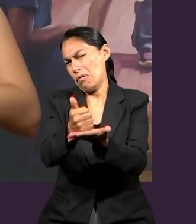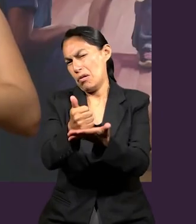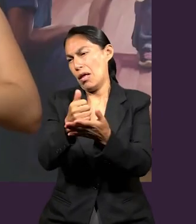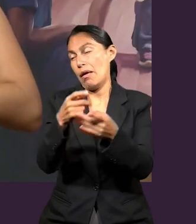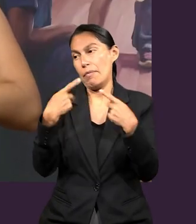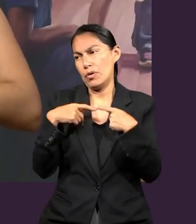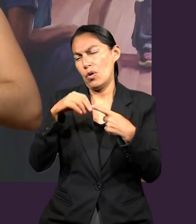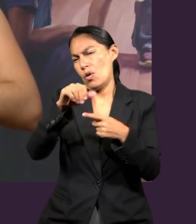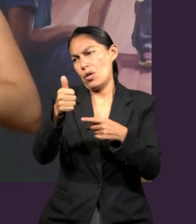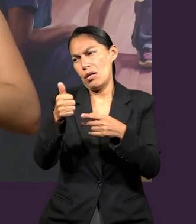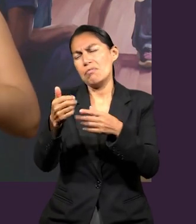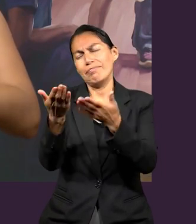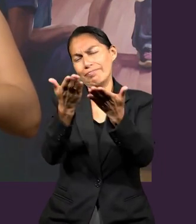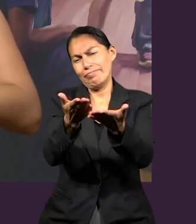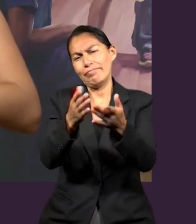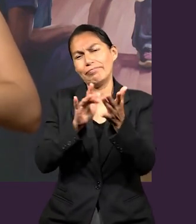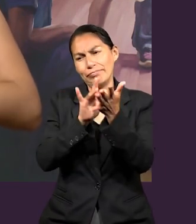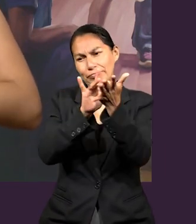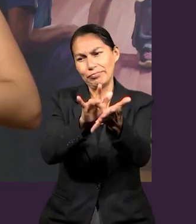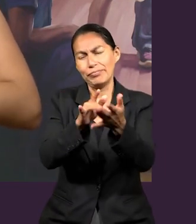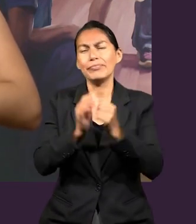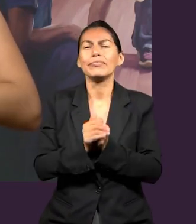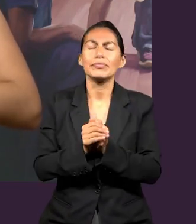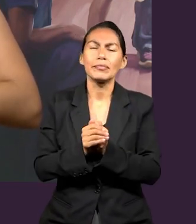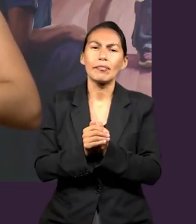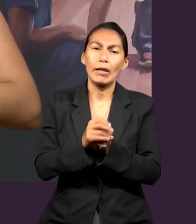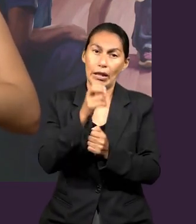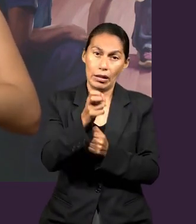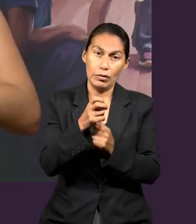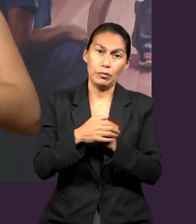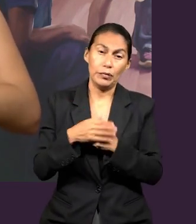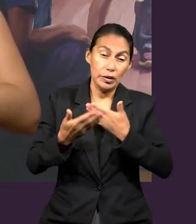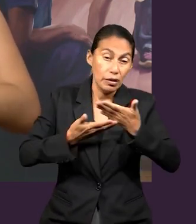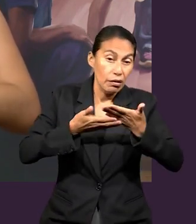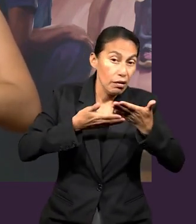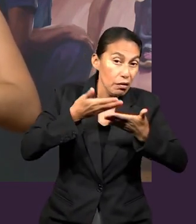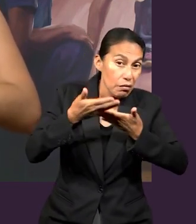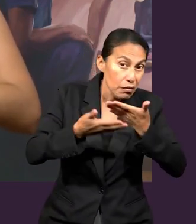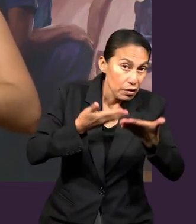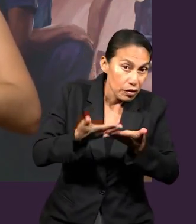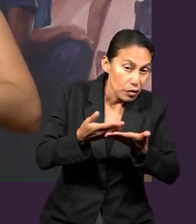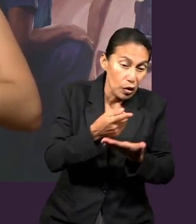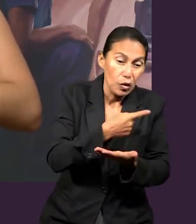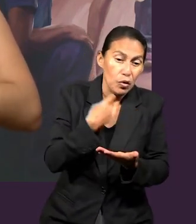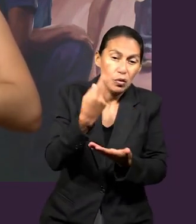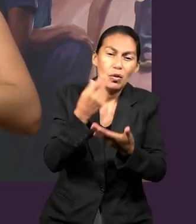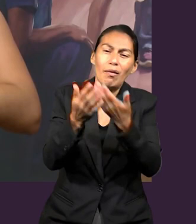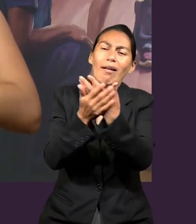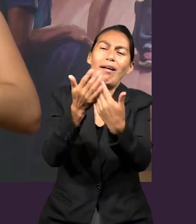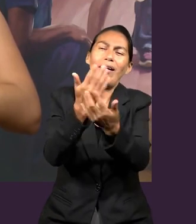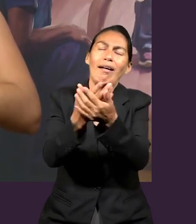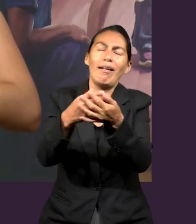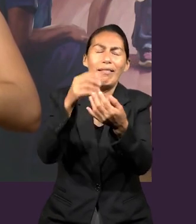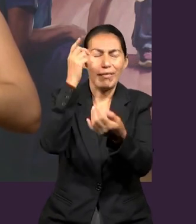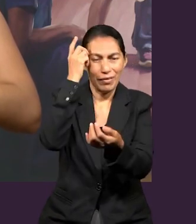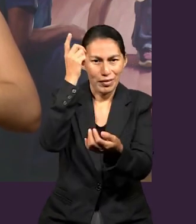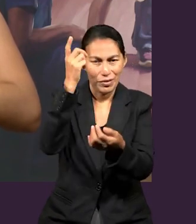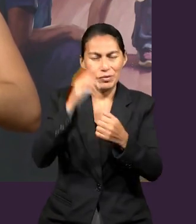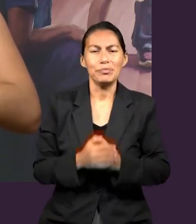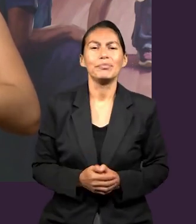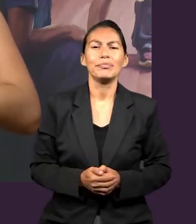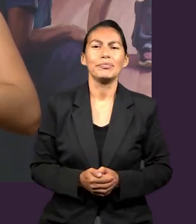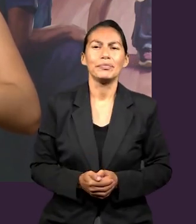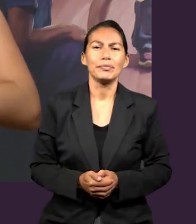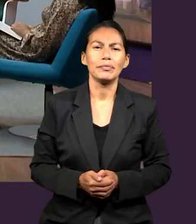llevarle a las personas correctas y que la puedan ayudar, apoyar. Entonces, más que nada, el servicio y no olvidar que somos las